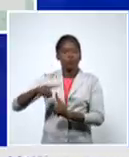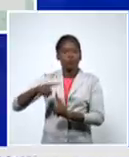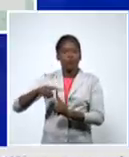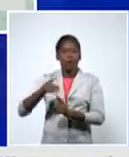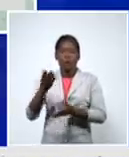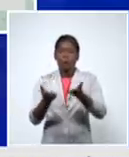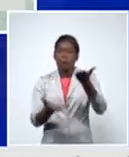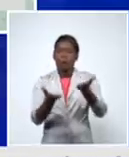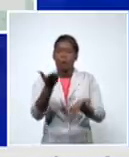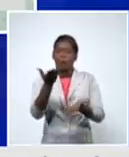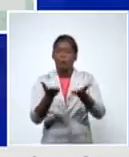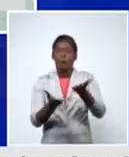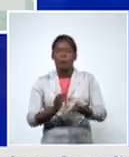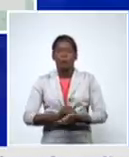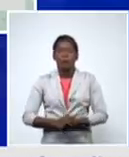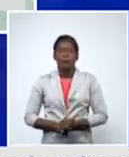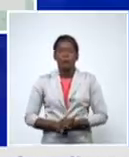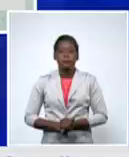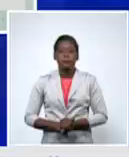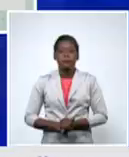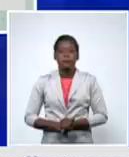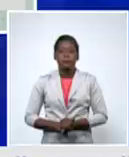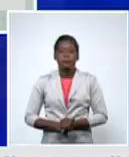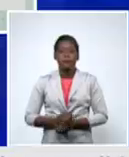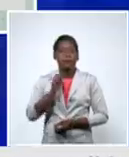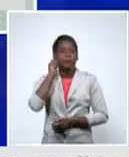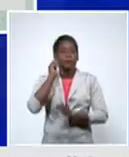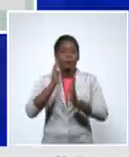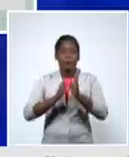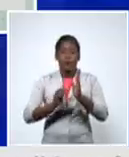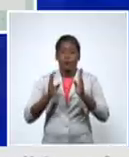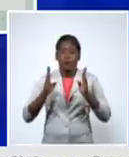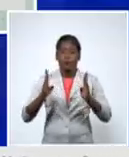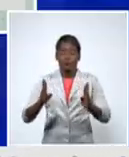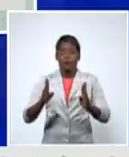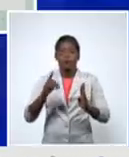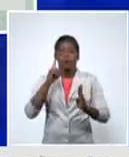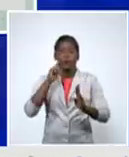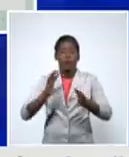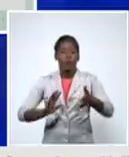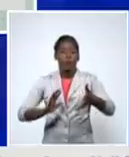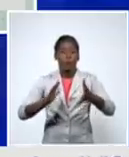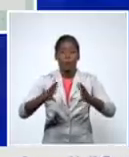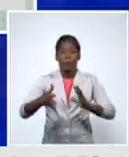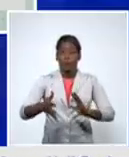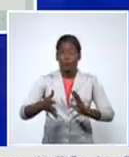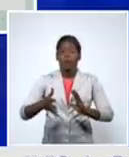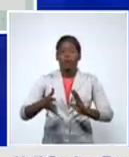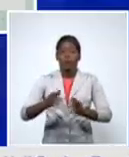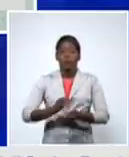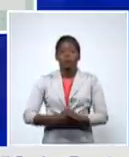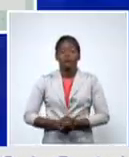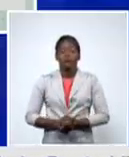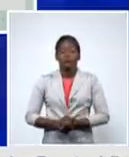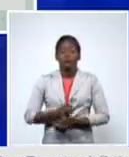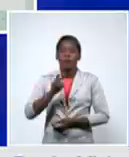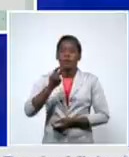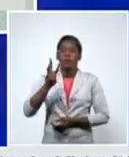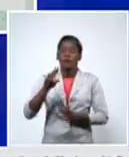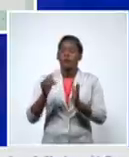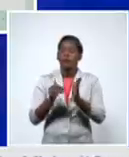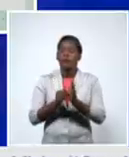febrero todavía con una complejidad epidemiológica mayor que la de enero 23.004 casos